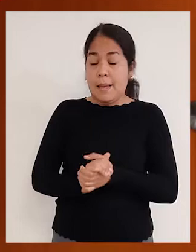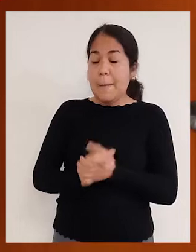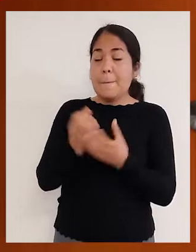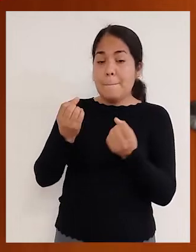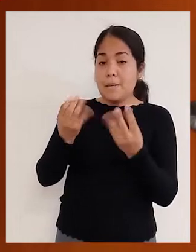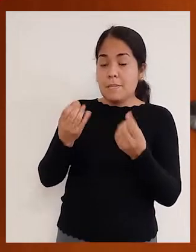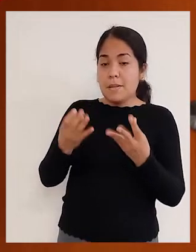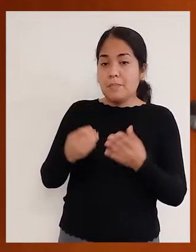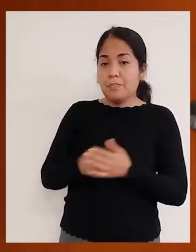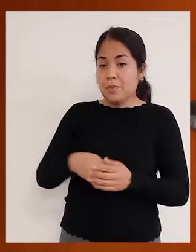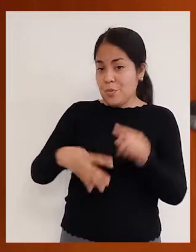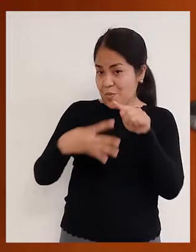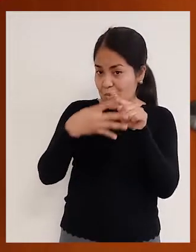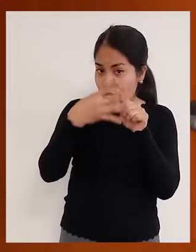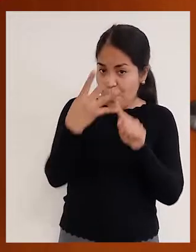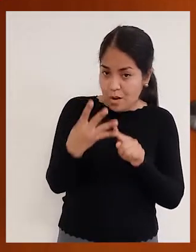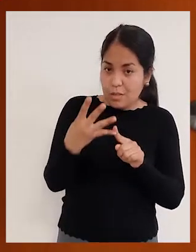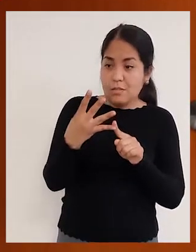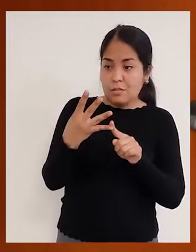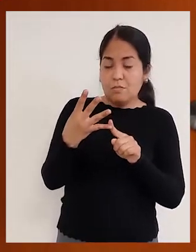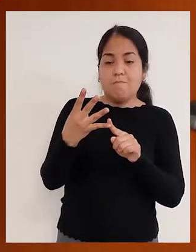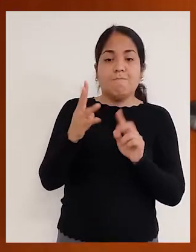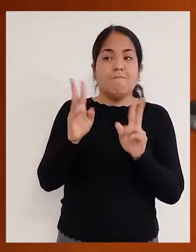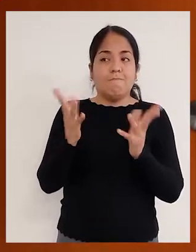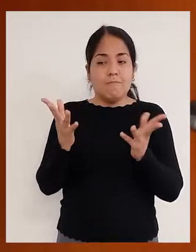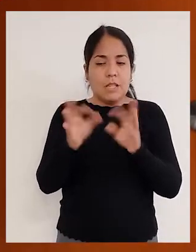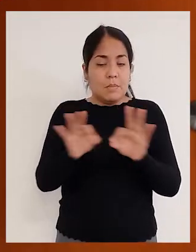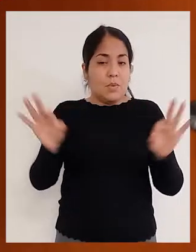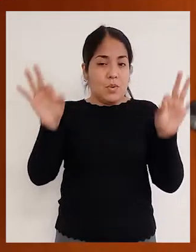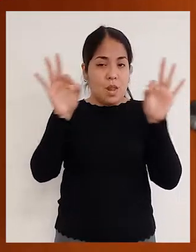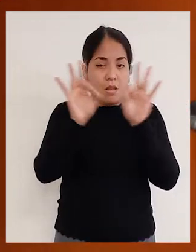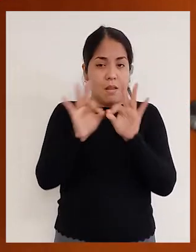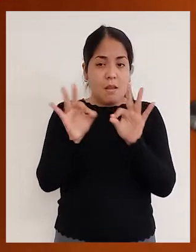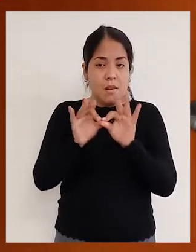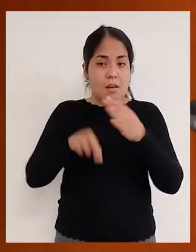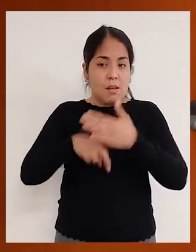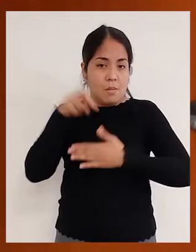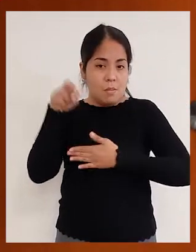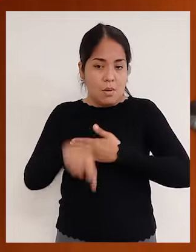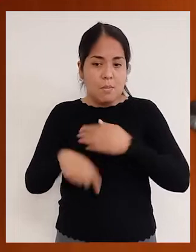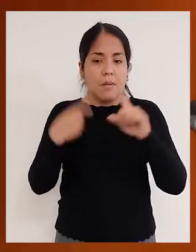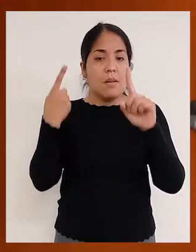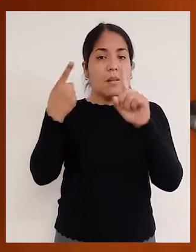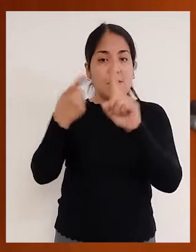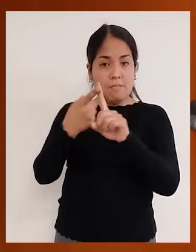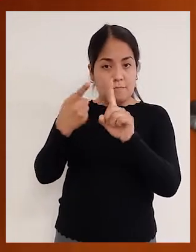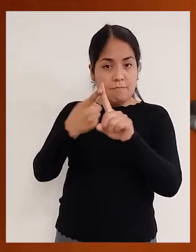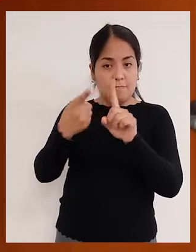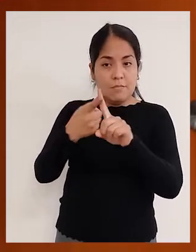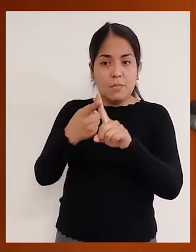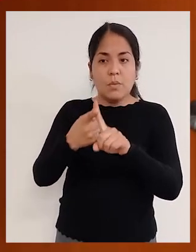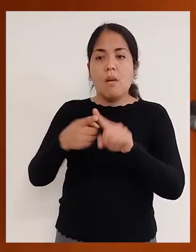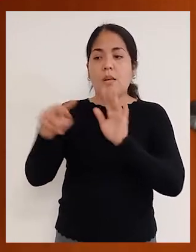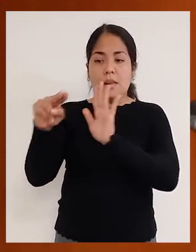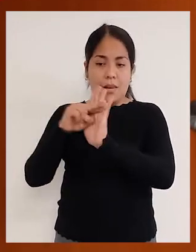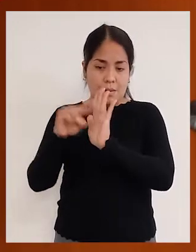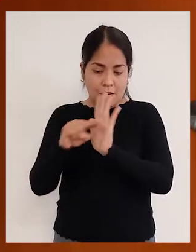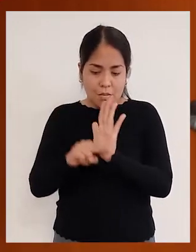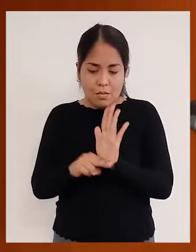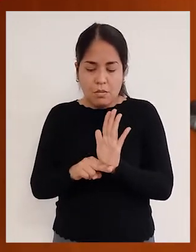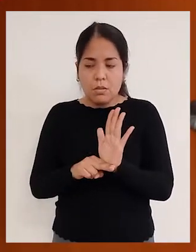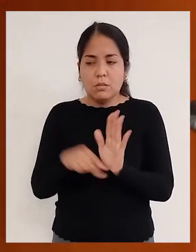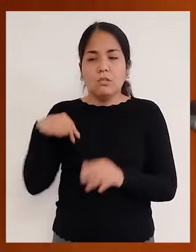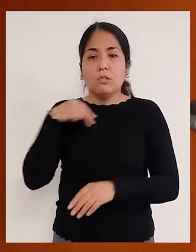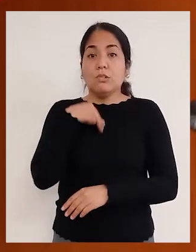Bien, tenemos cuatro dimensiones o elementos importantes en el programa. El primero de ellos es la parte